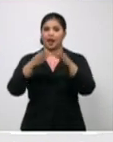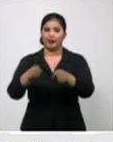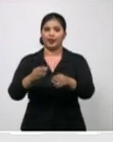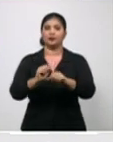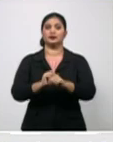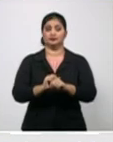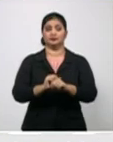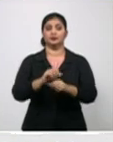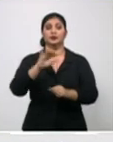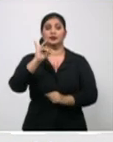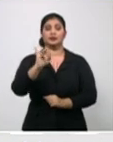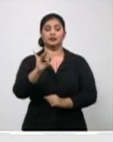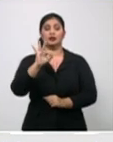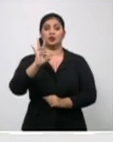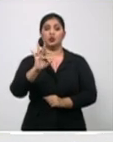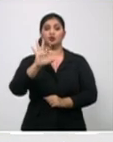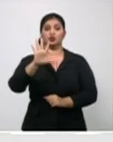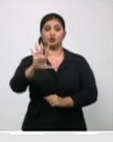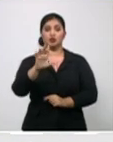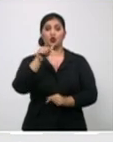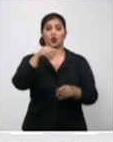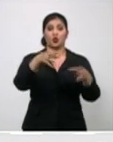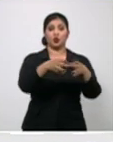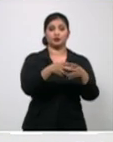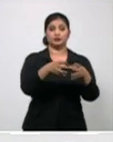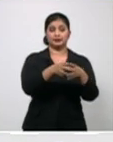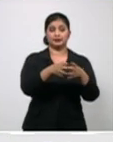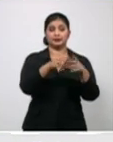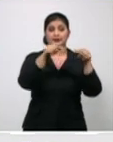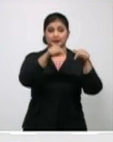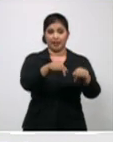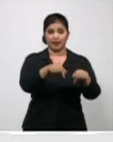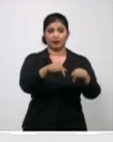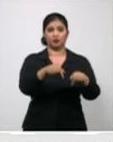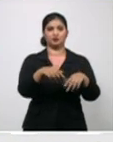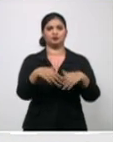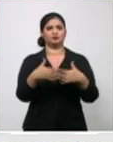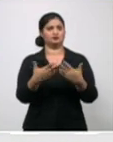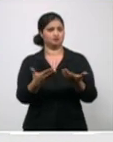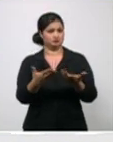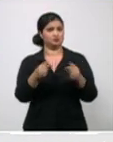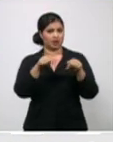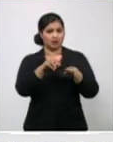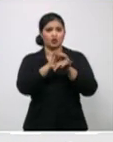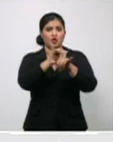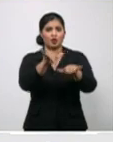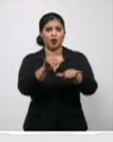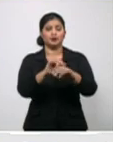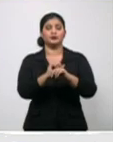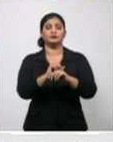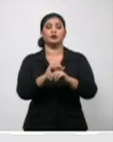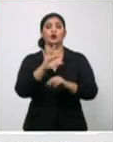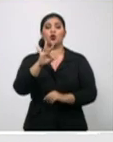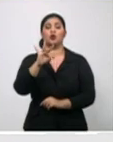este grupo de riesgo que es muy importante. En el acumulado es el 87,3%.